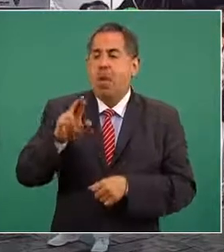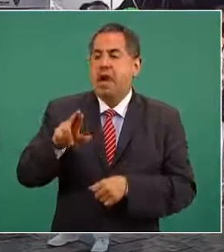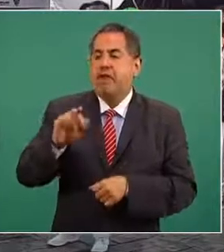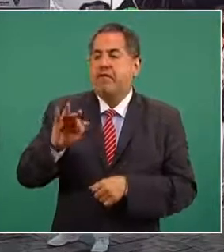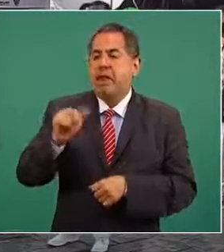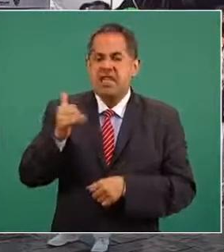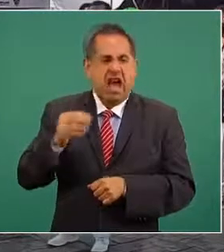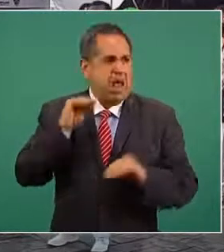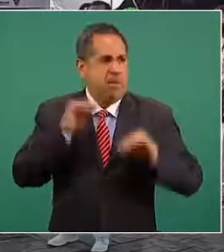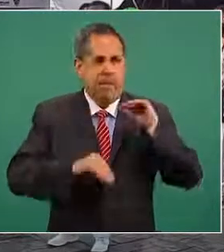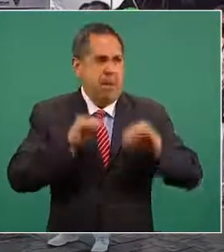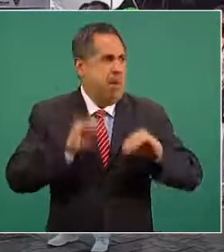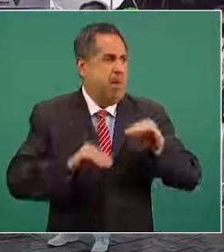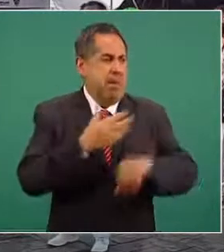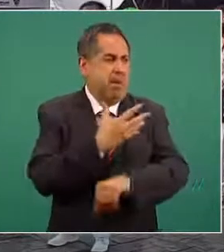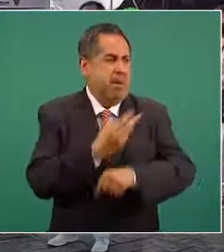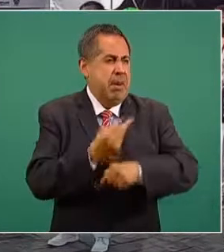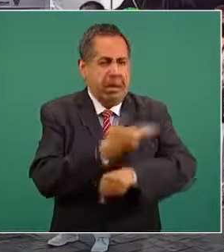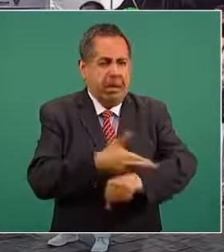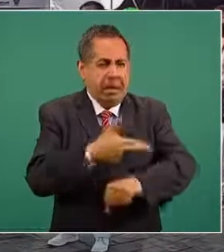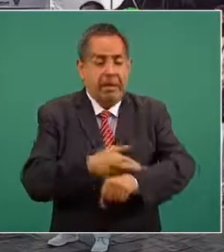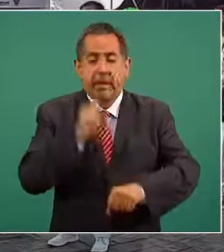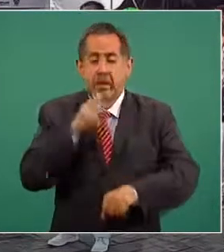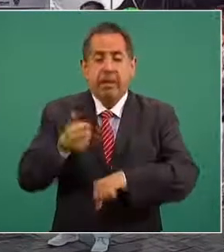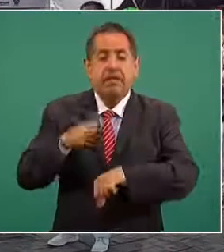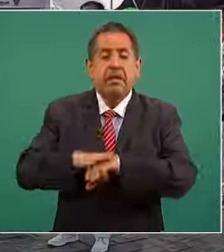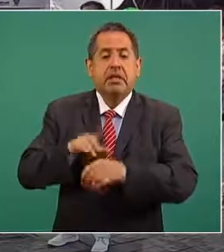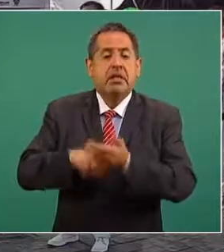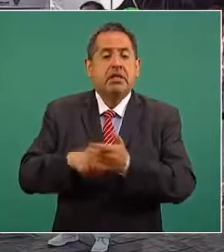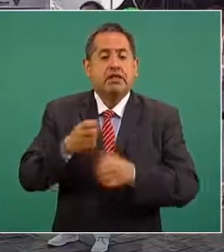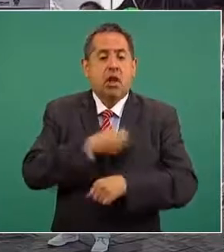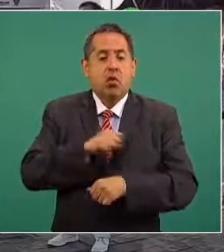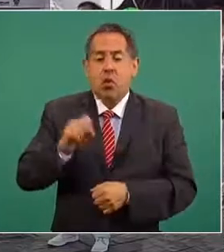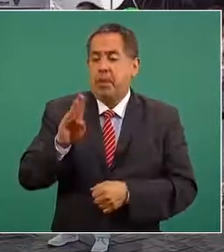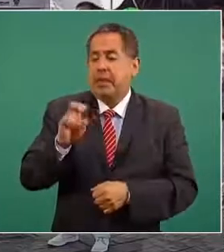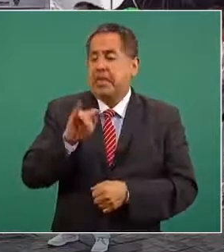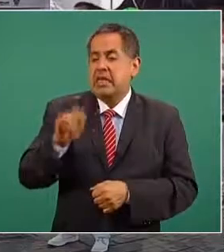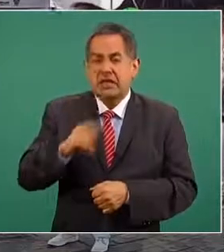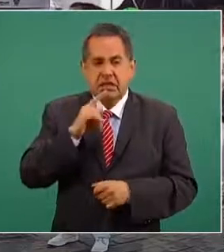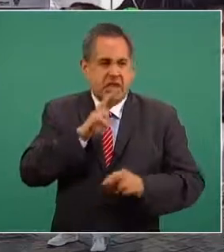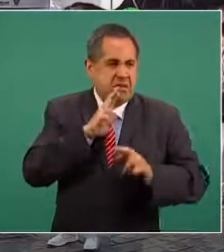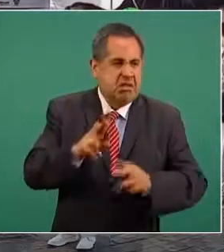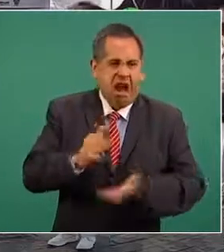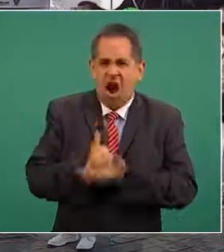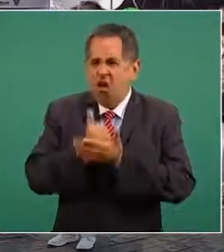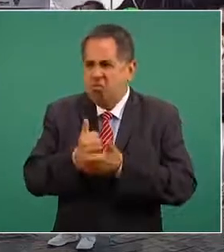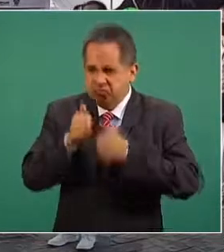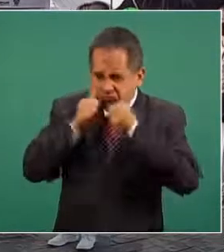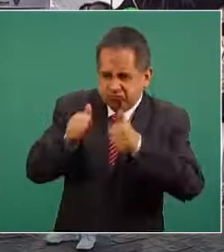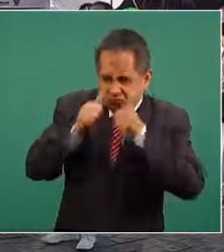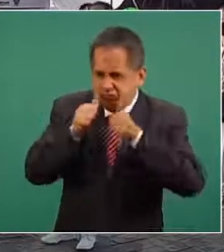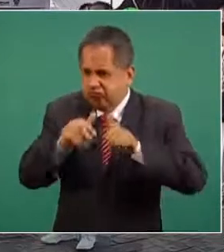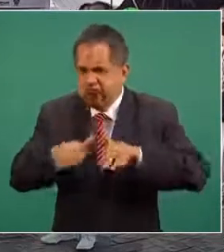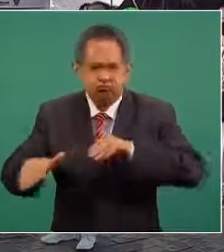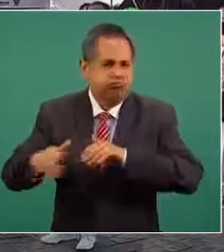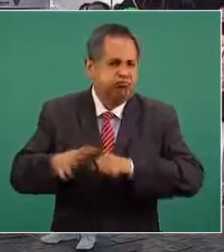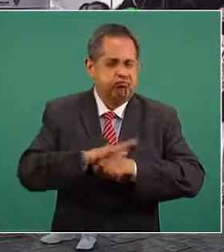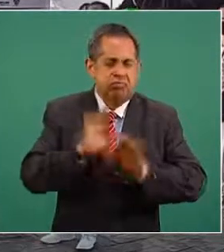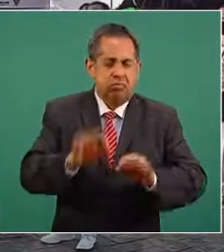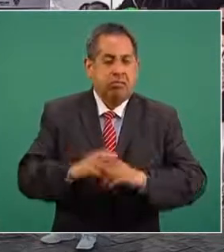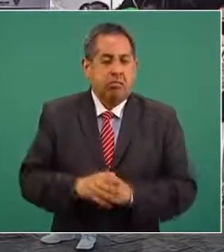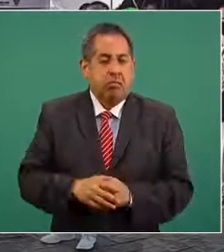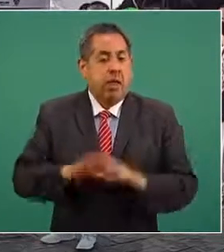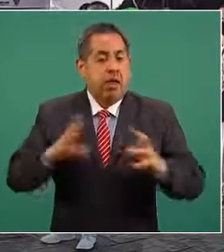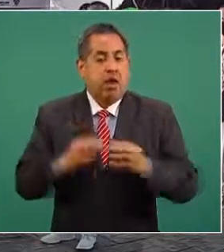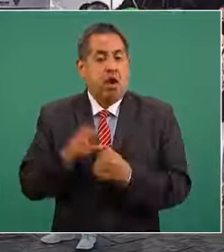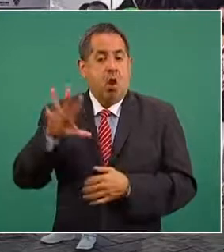y la administración de nuestro secretario de salud Alejandro Benítez para responder oportunamente a esta grave epidemia contamos